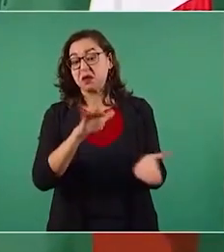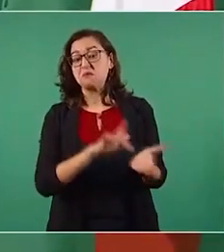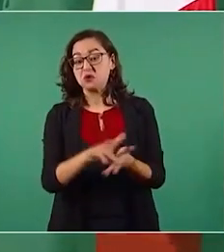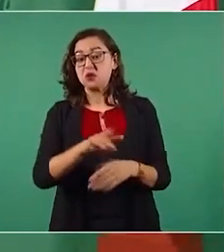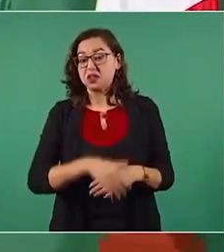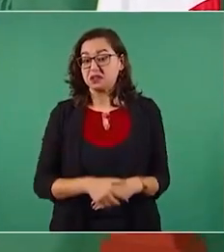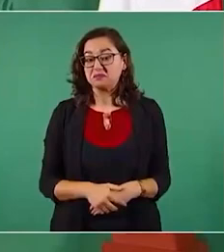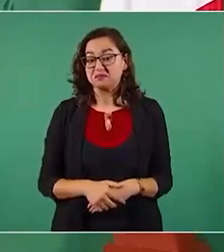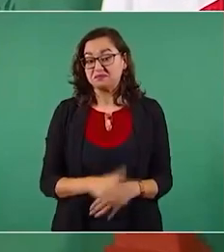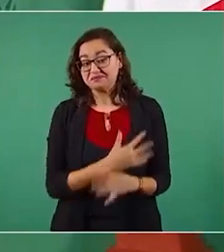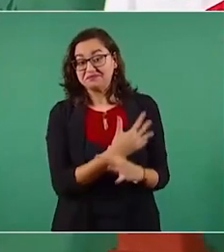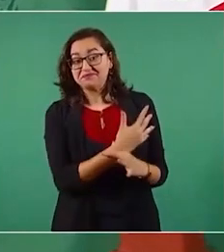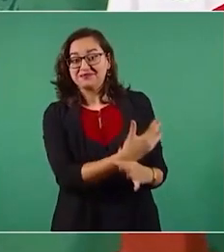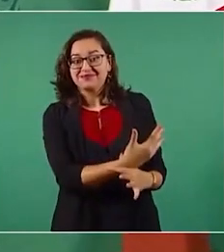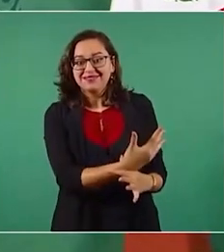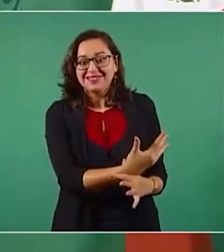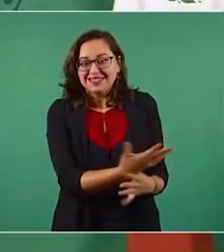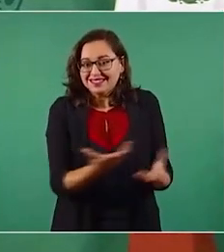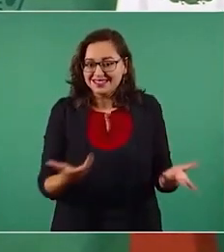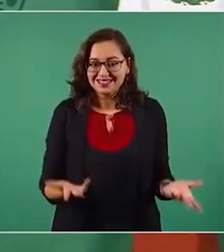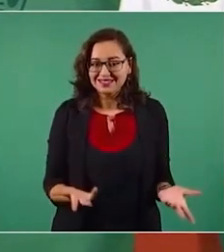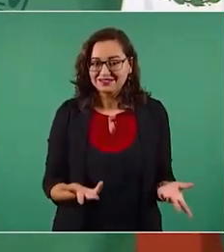ganaríamos en la consulta.